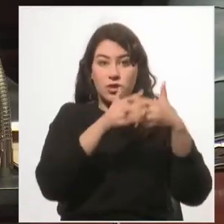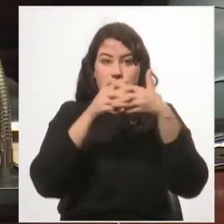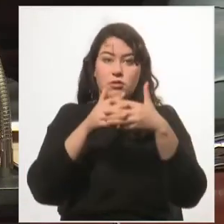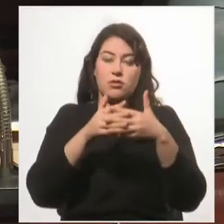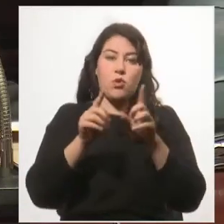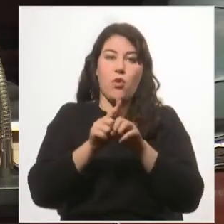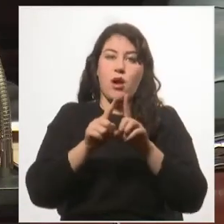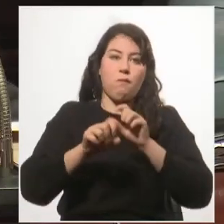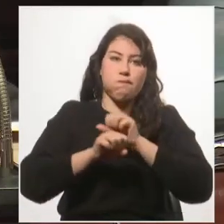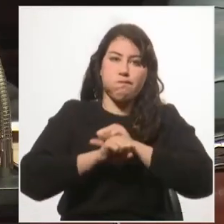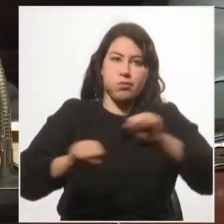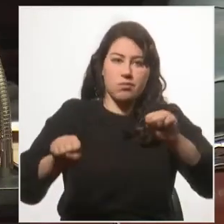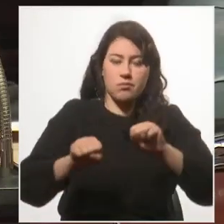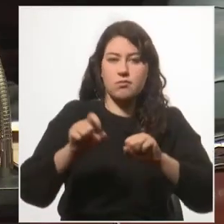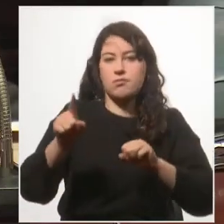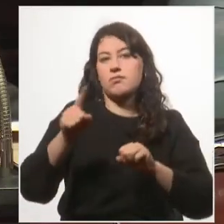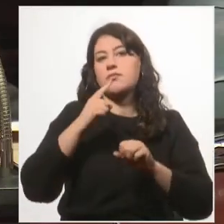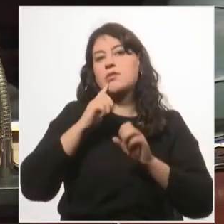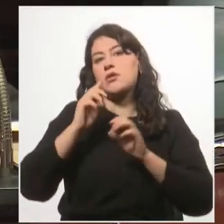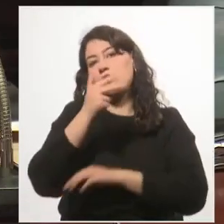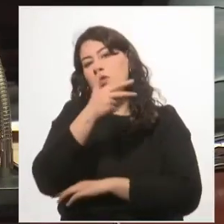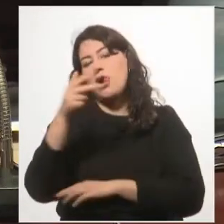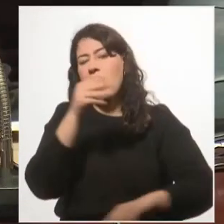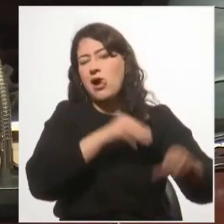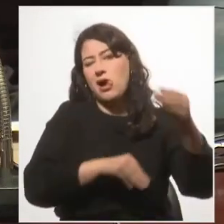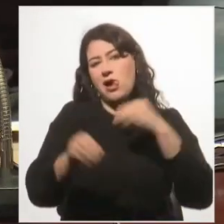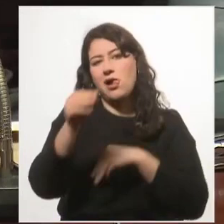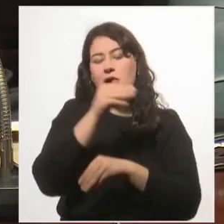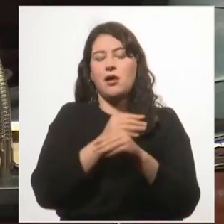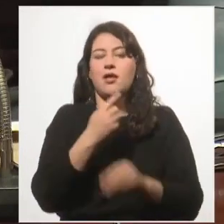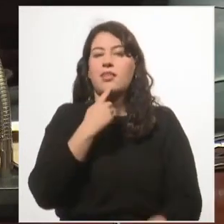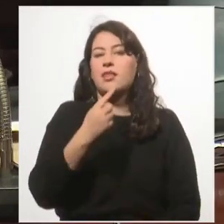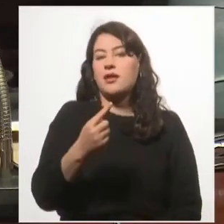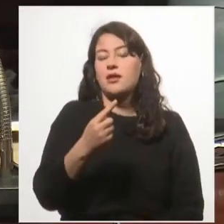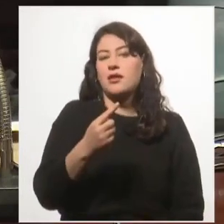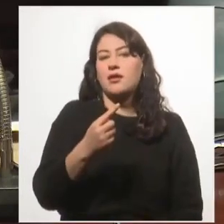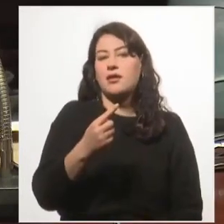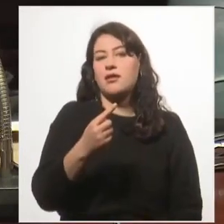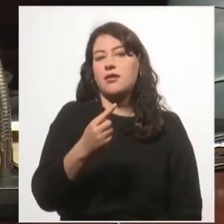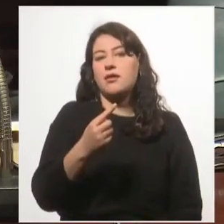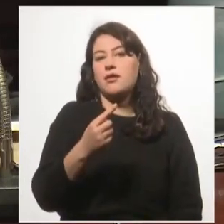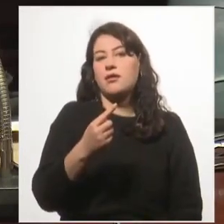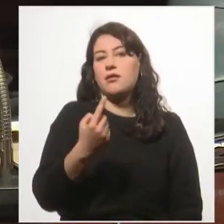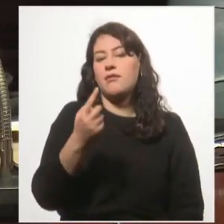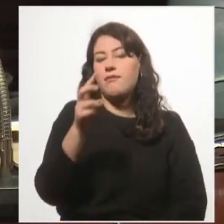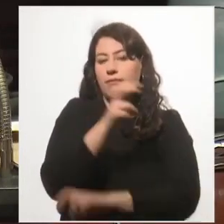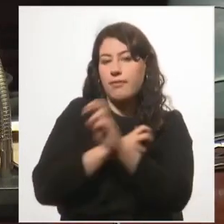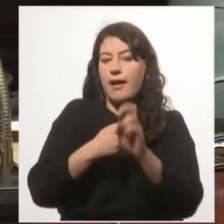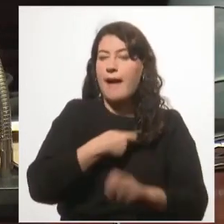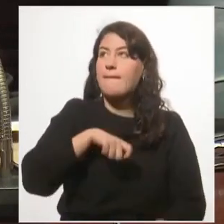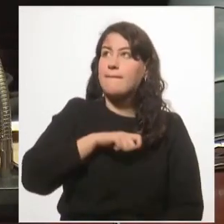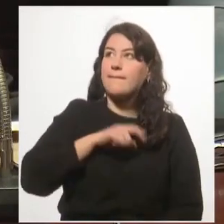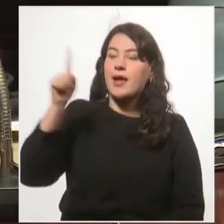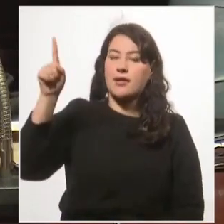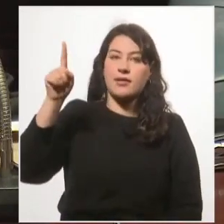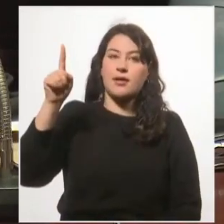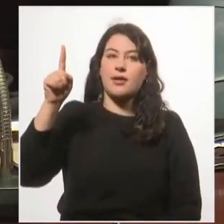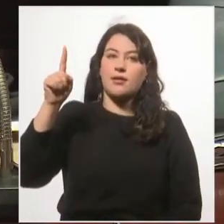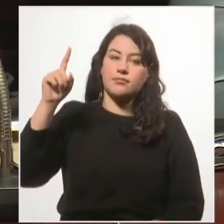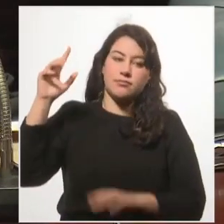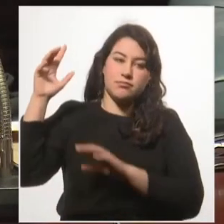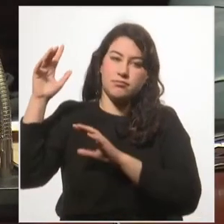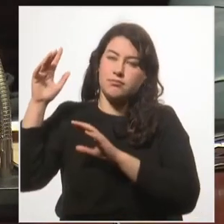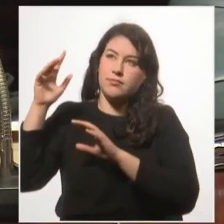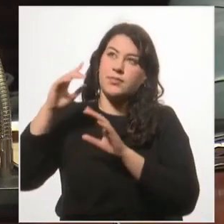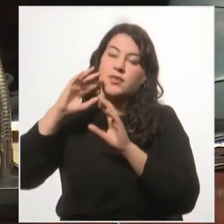explotar al acorazado Mayne, lo utilizan como pretexto para a una debilitada España arrebatarle Cuba